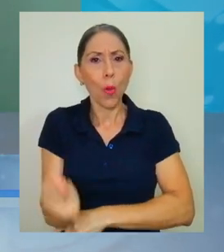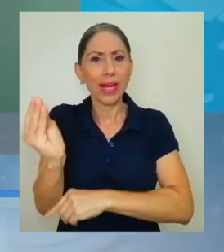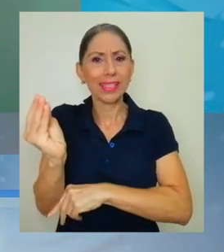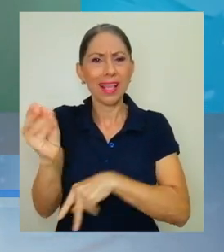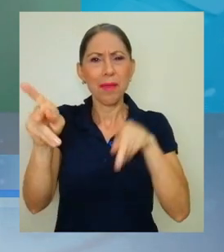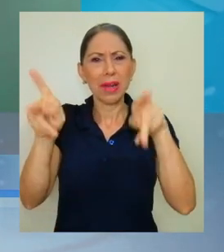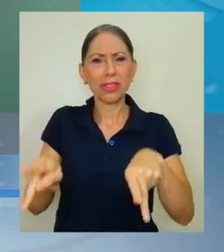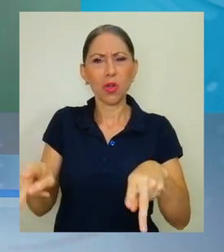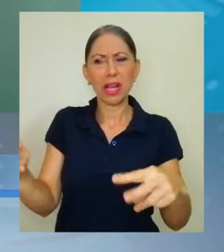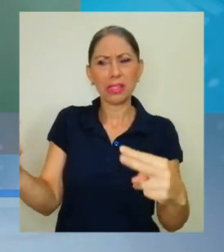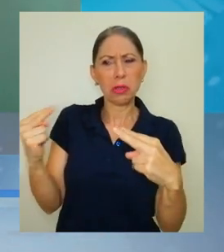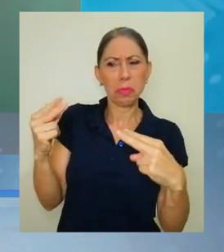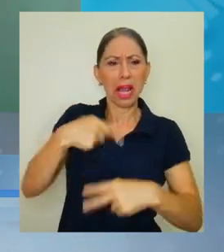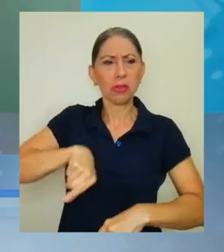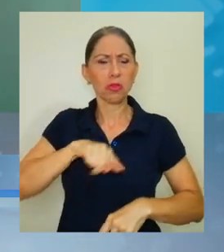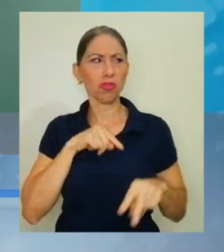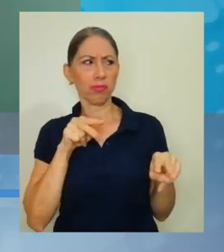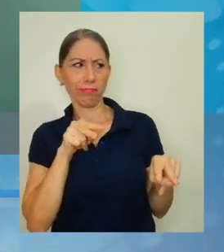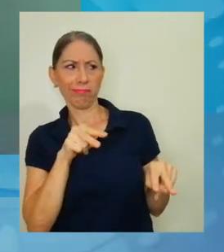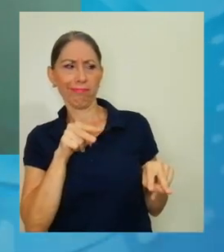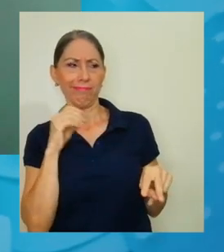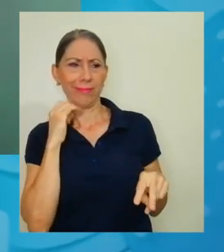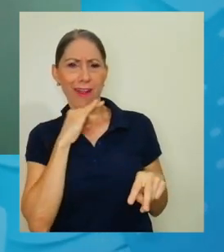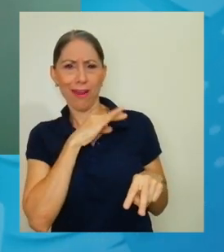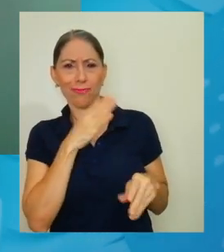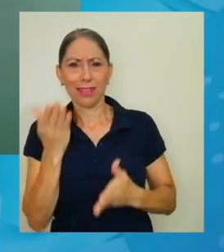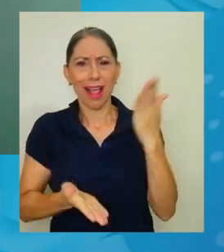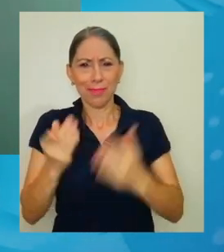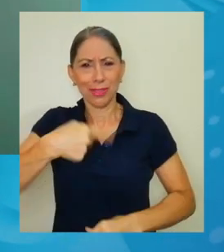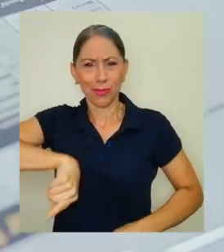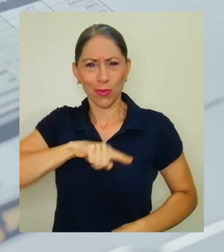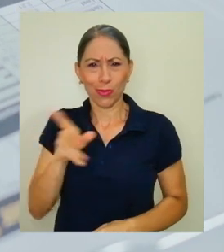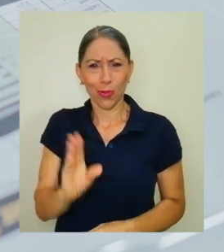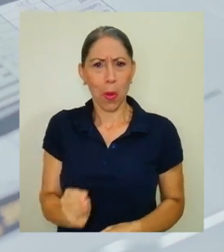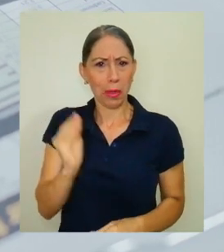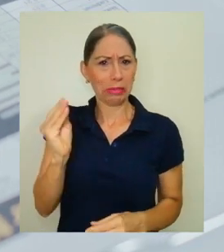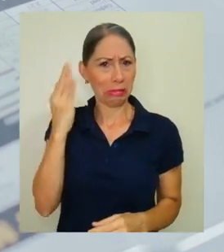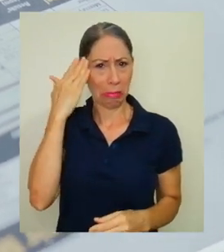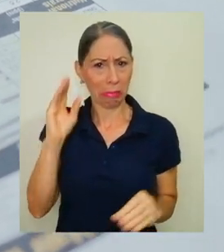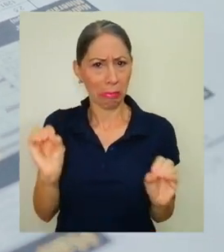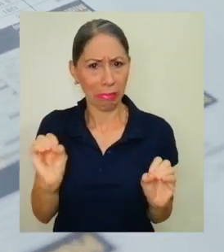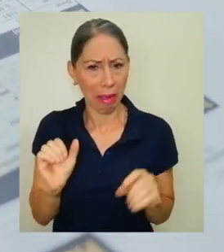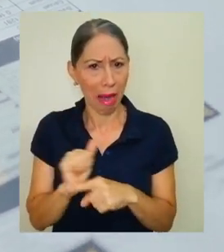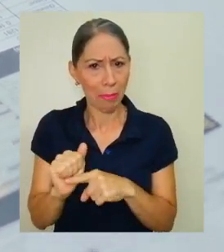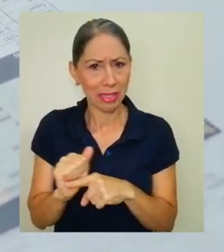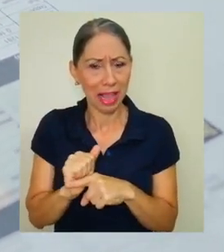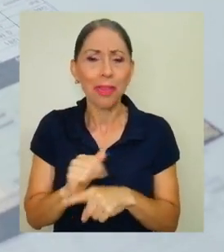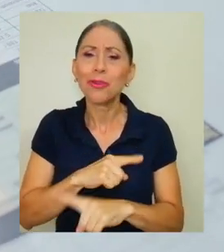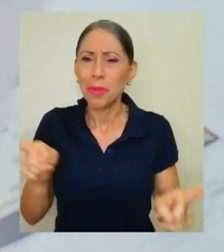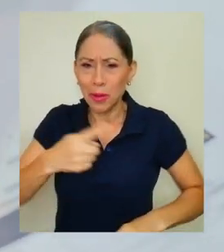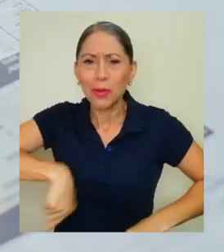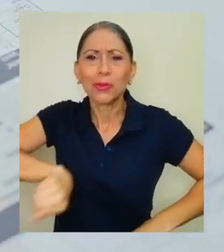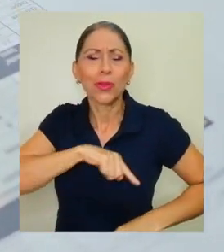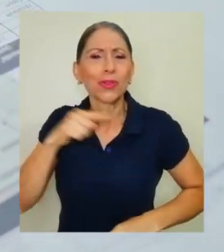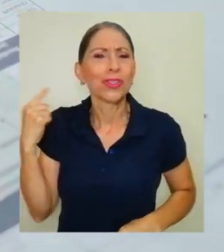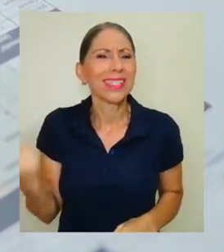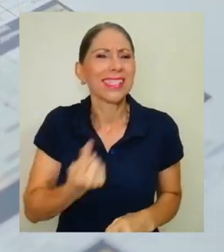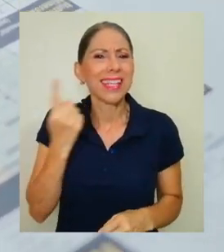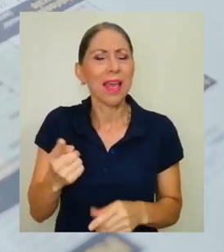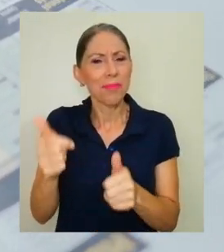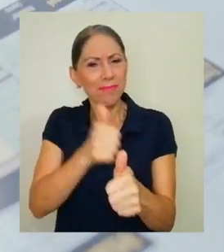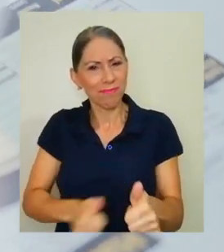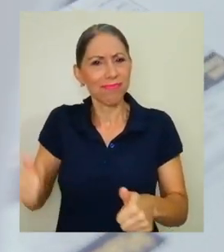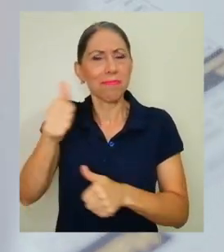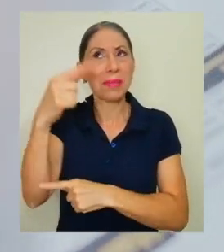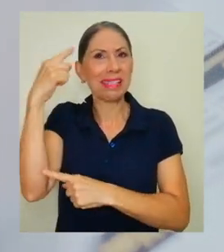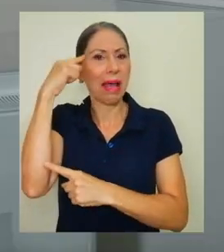ven como raro, como que tal vez no estamos capacitados, sin embargo, nosotros hemos puesto siempre primero que el trabajo